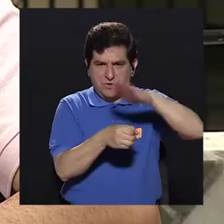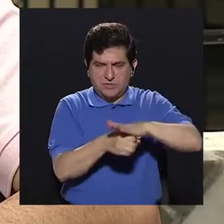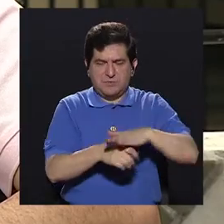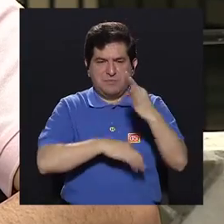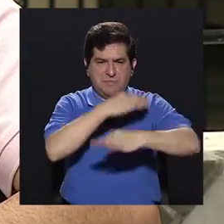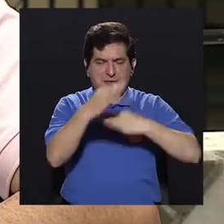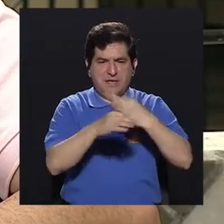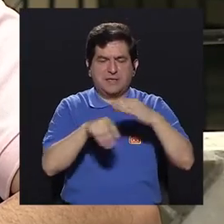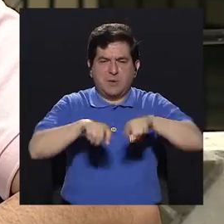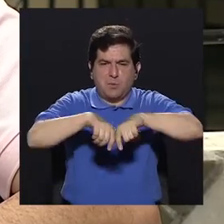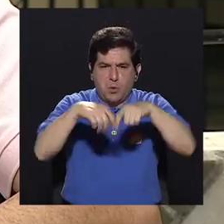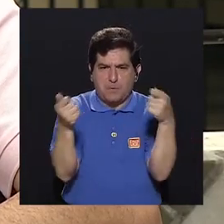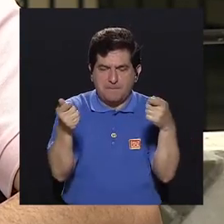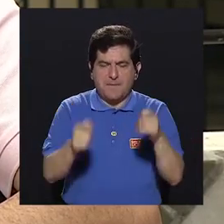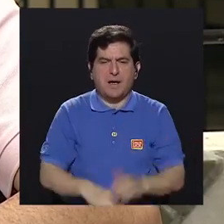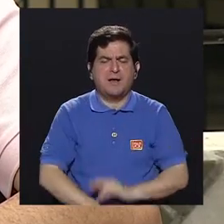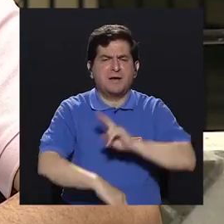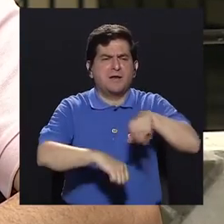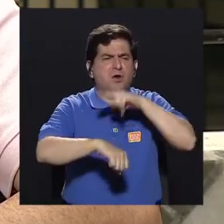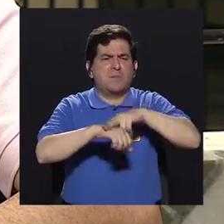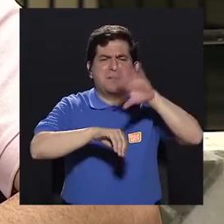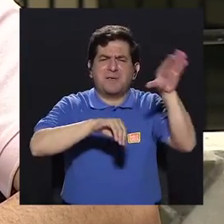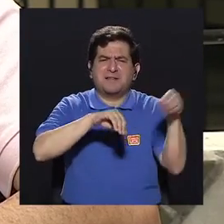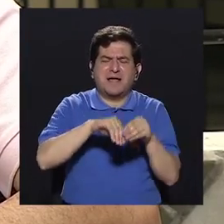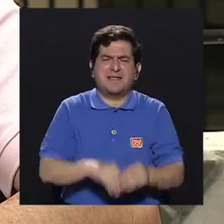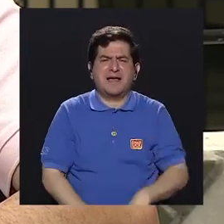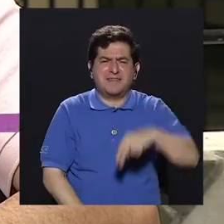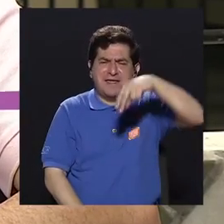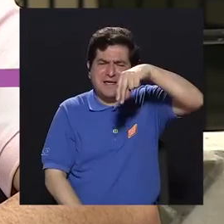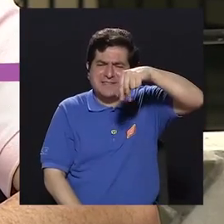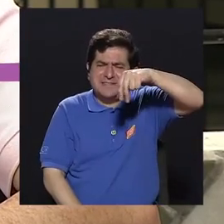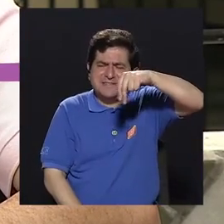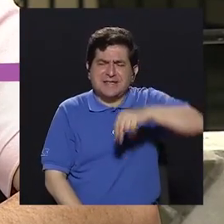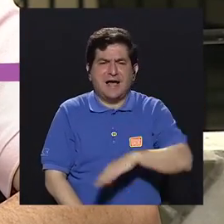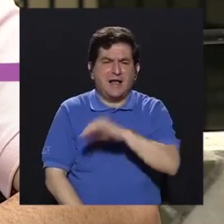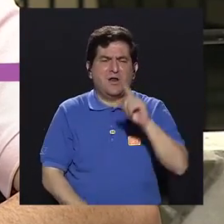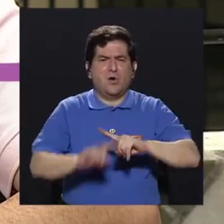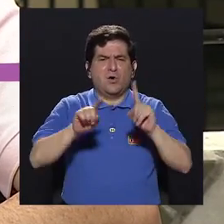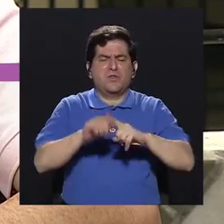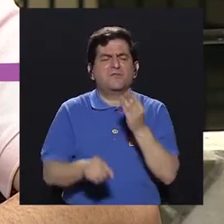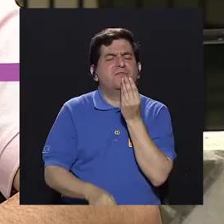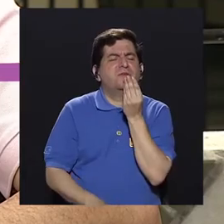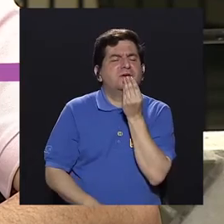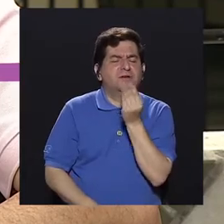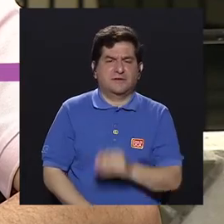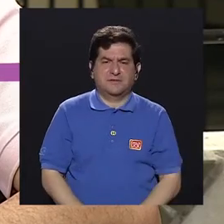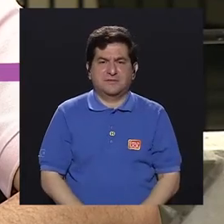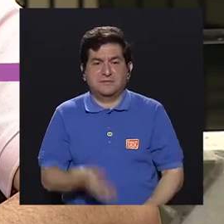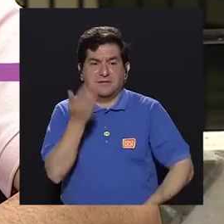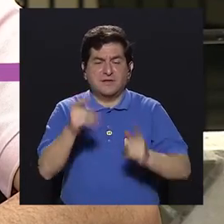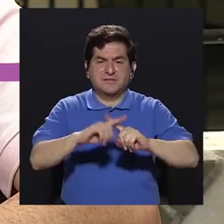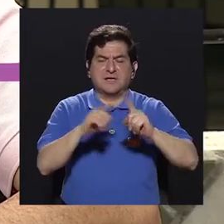frecuente que le agreguen sal, o que le agreguen sabores, o que le agreguen muchas cosas,